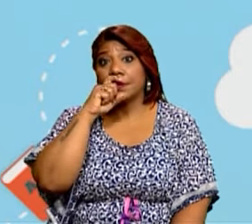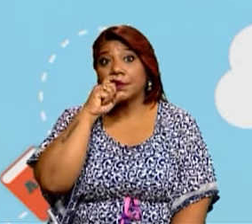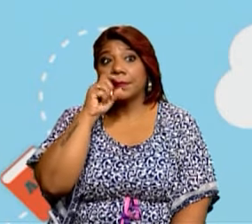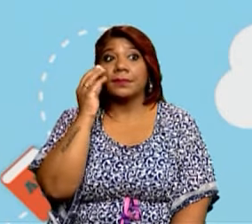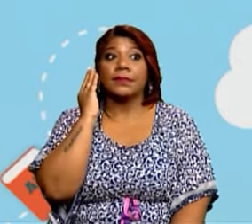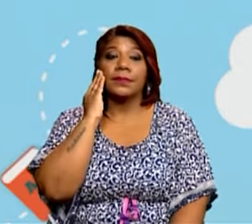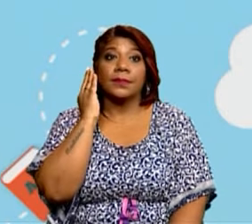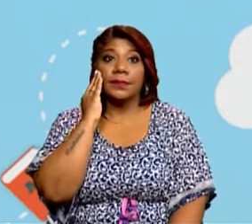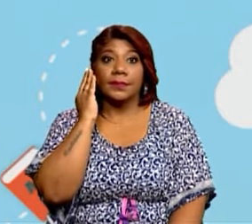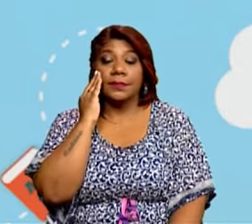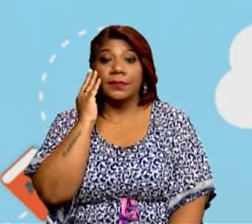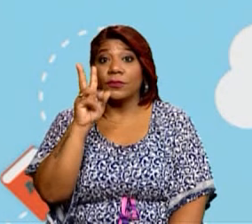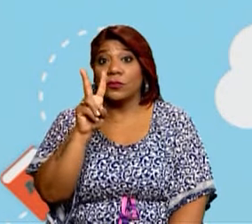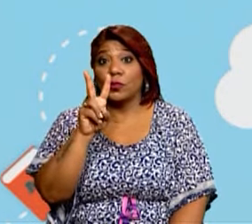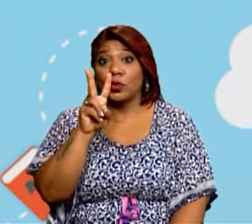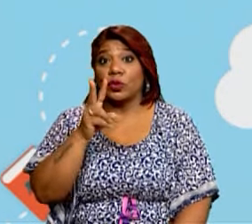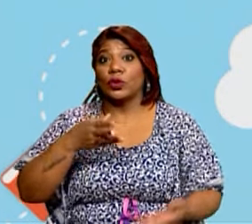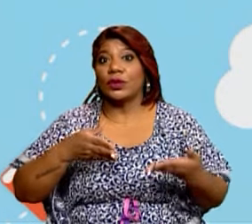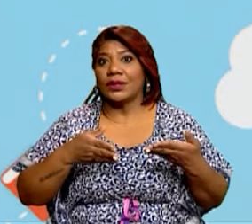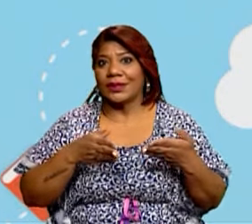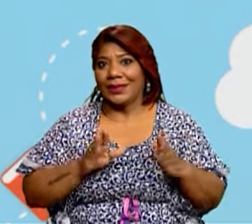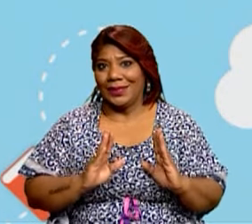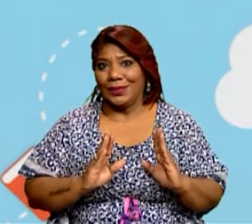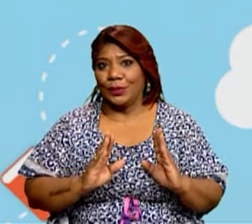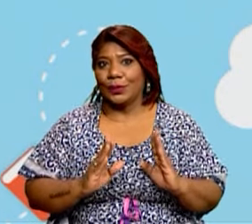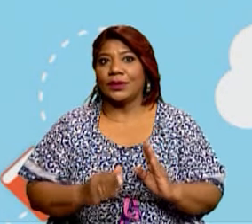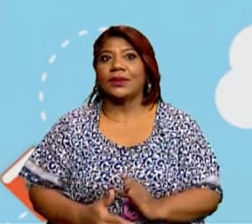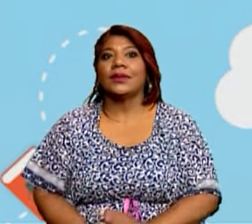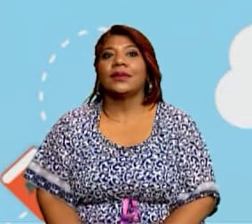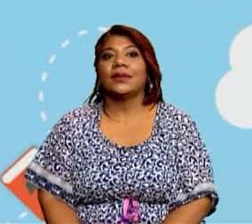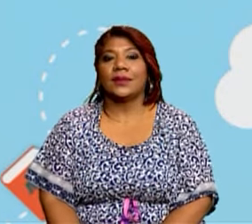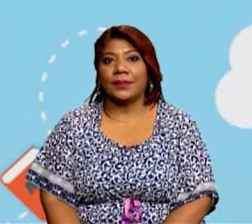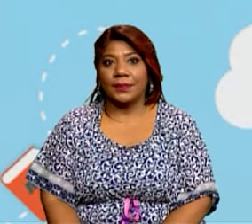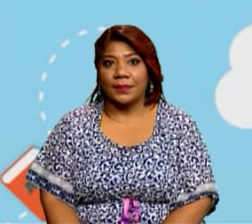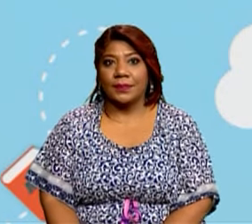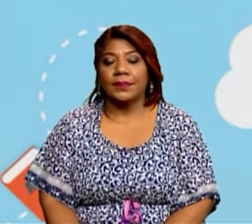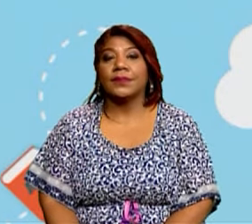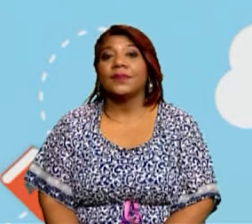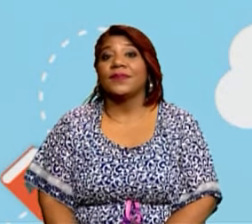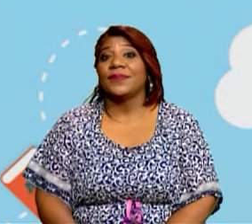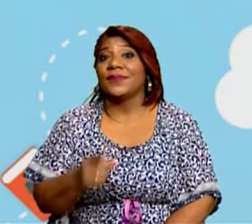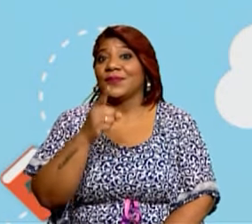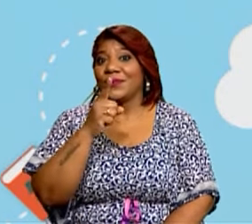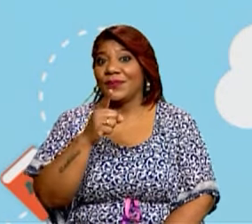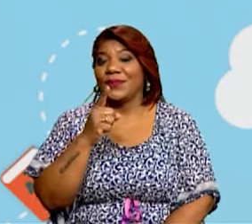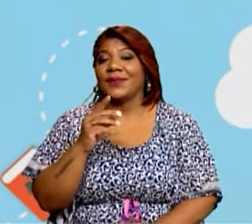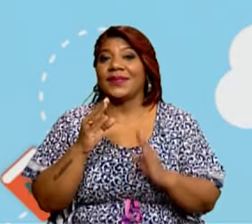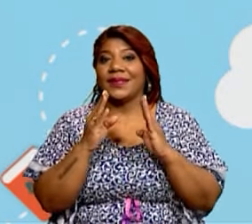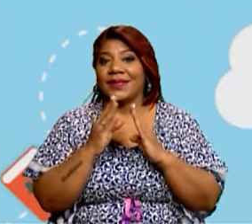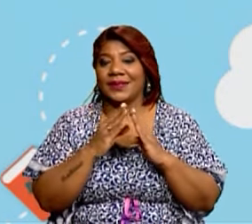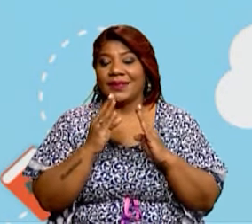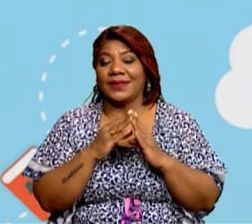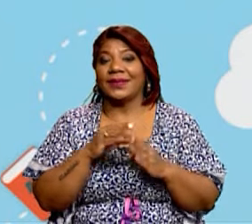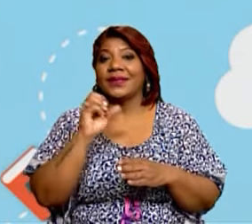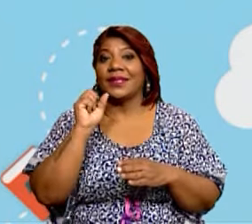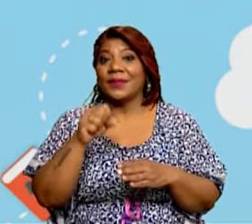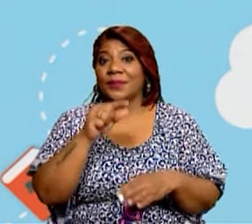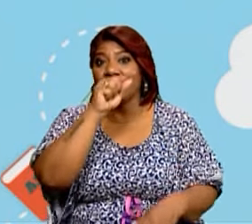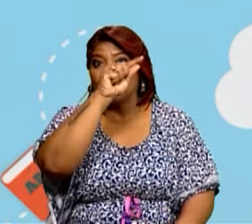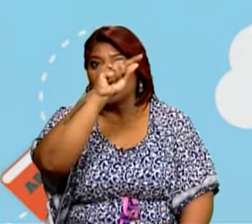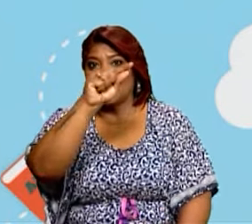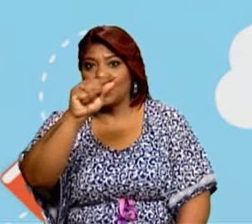mamá y hijos. ¿Ok? En casa puedes ir formando la familia